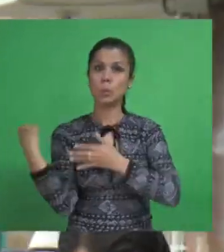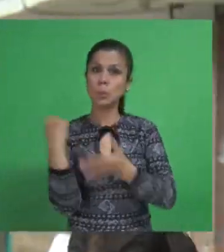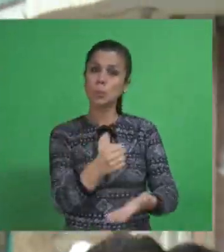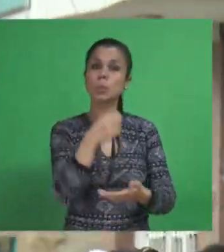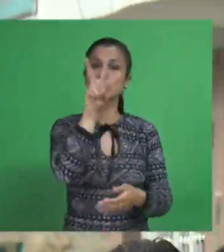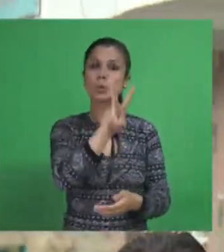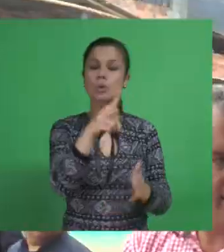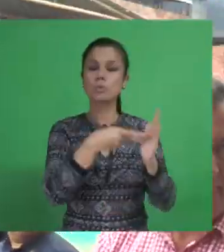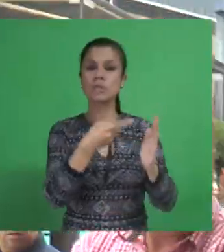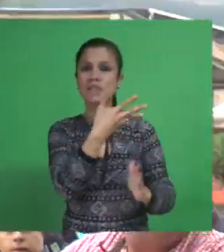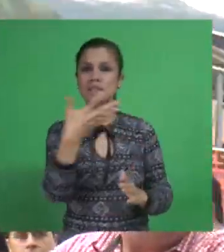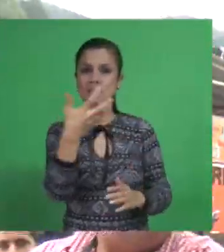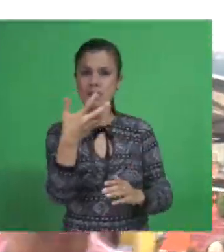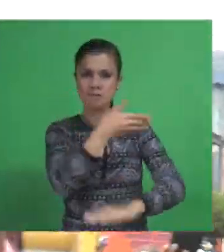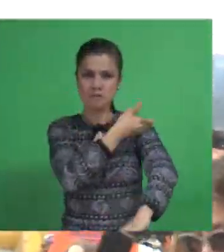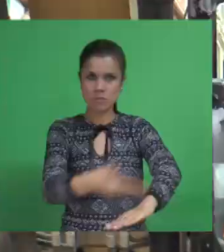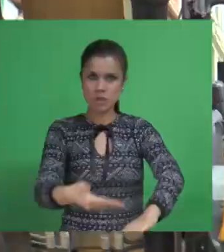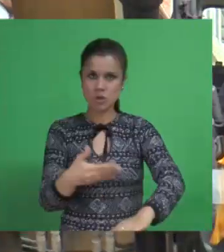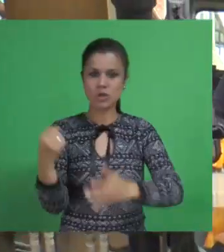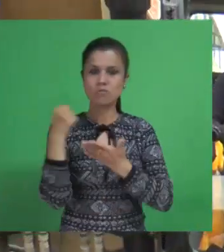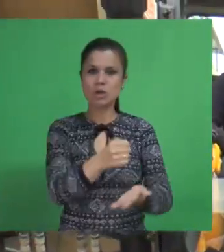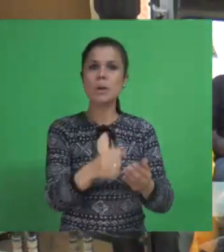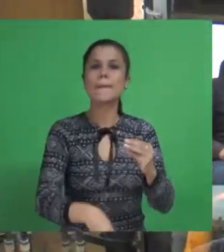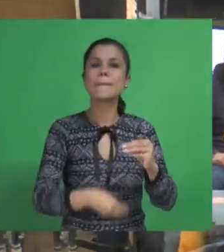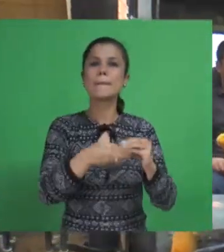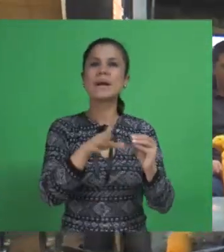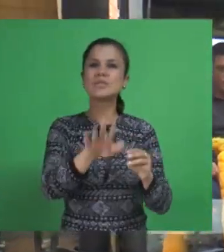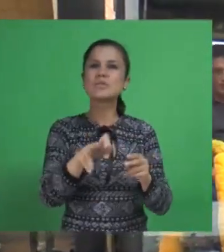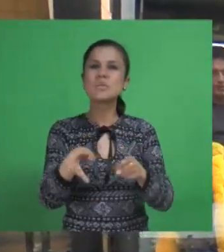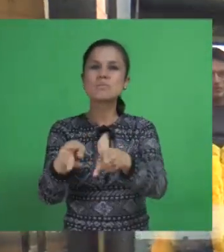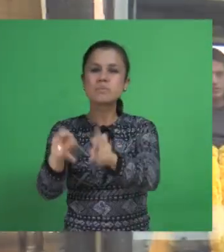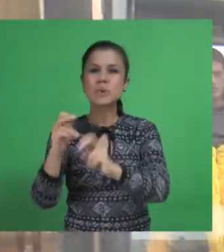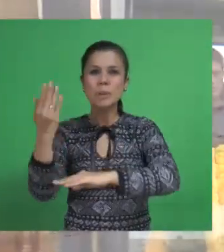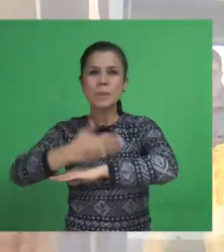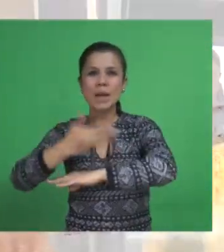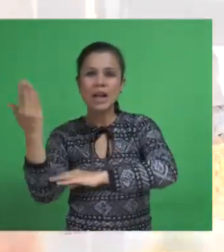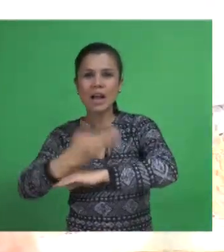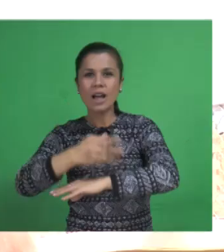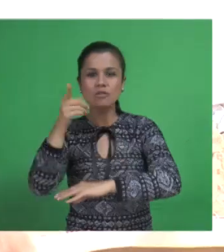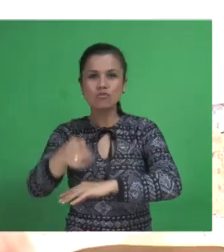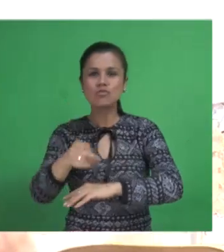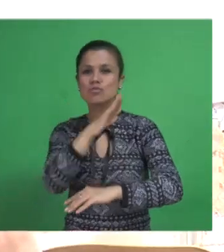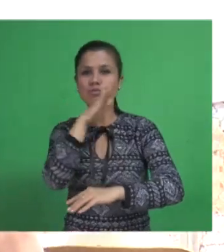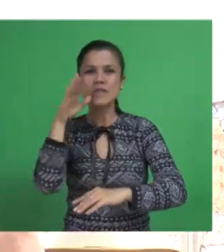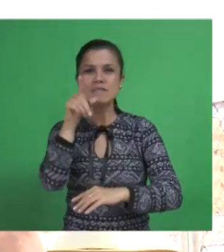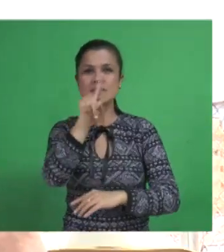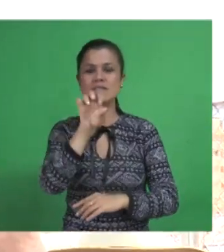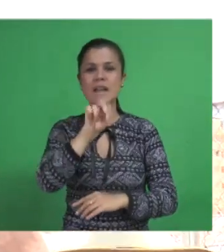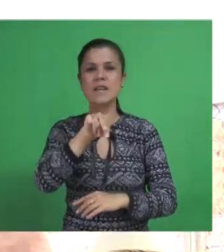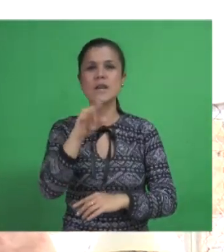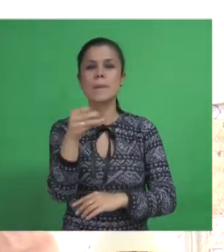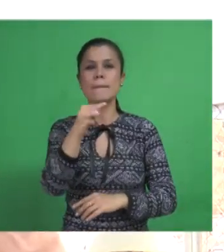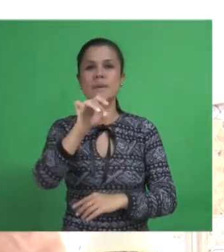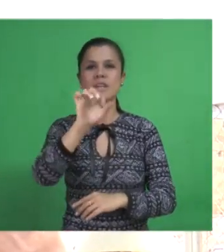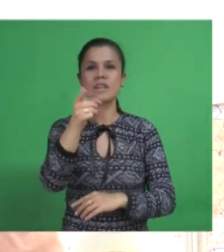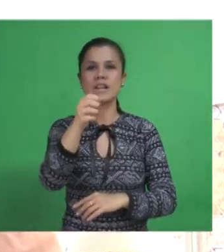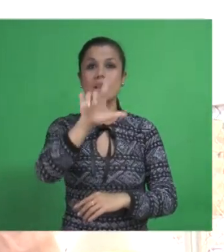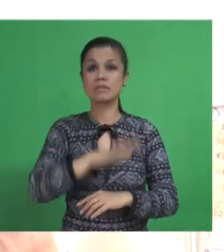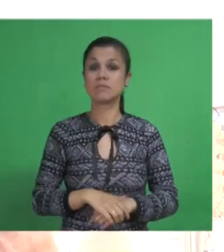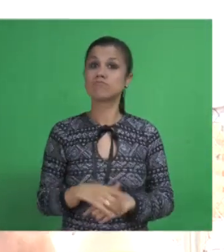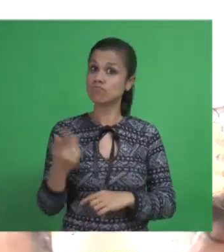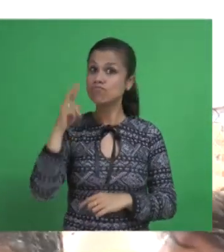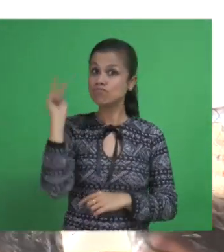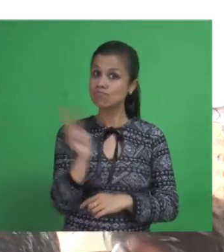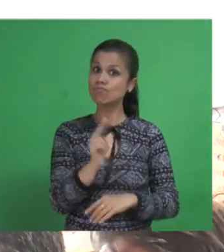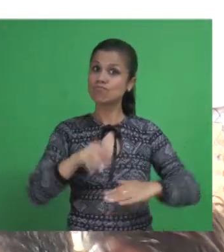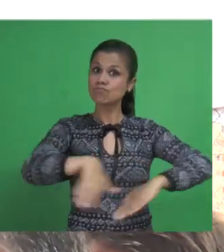de 2.500 millones de pesos con el recaudo del peaje de la vereda de San Miguel. Todo lo que hemos avanzado en plan maestro, en vías